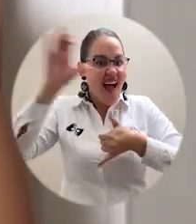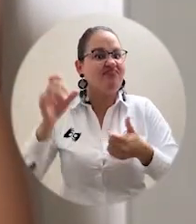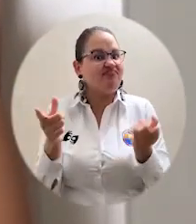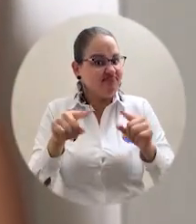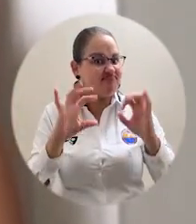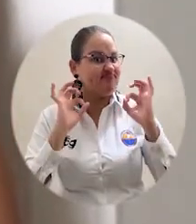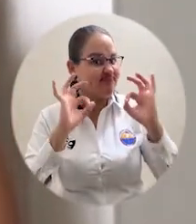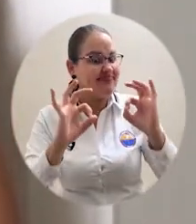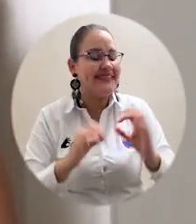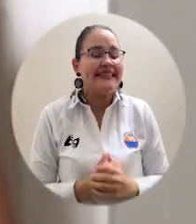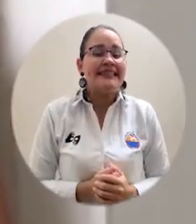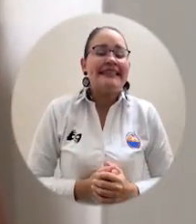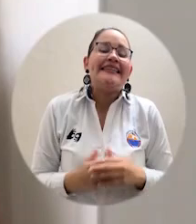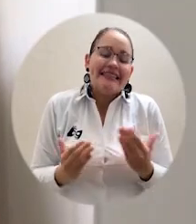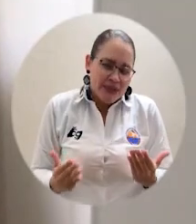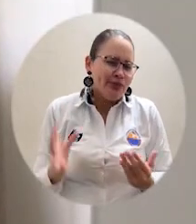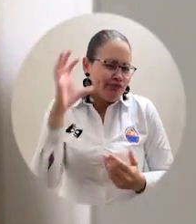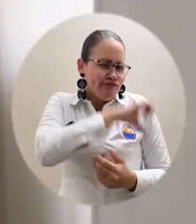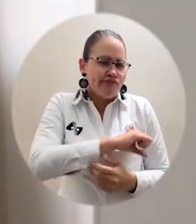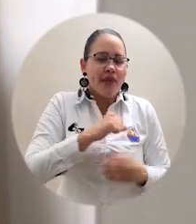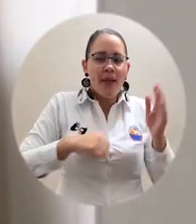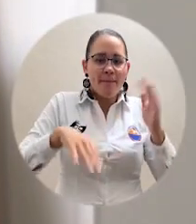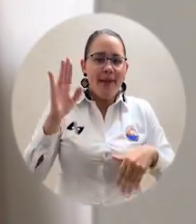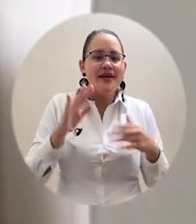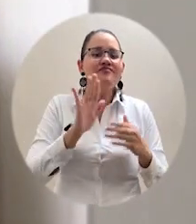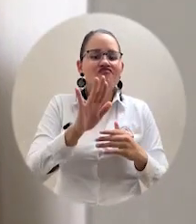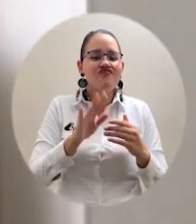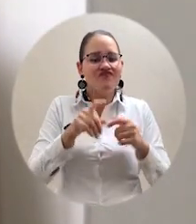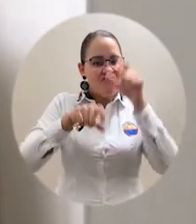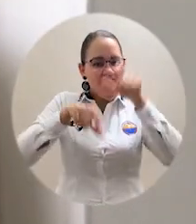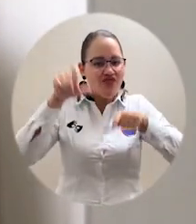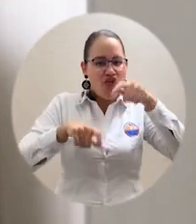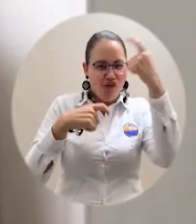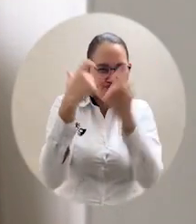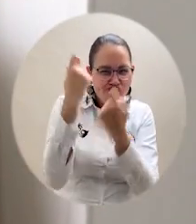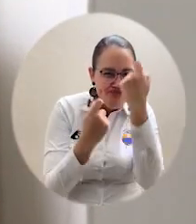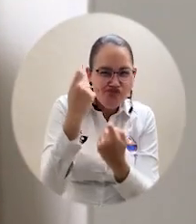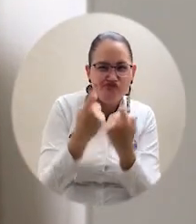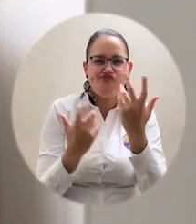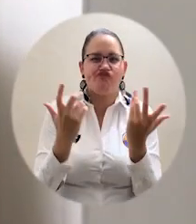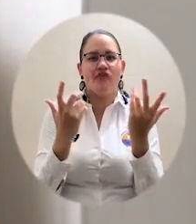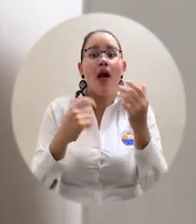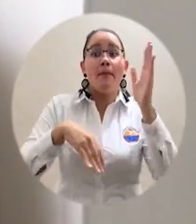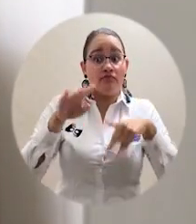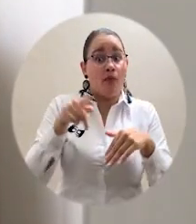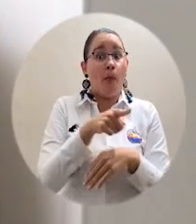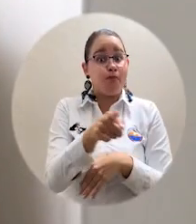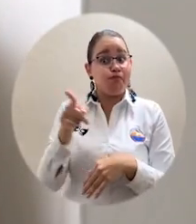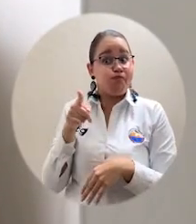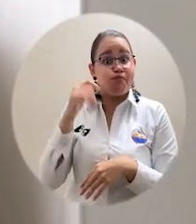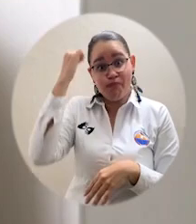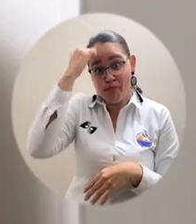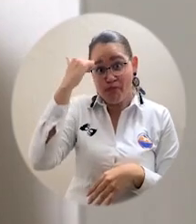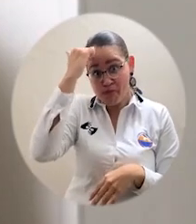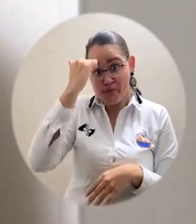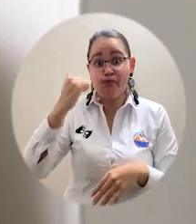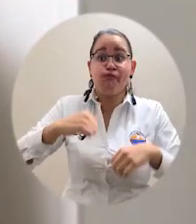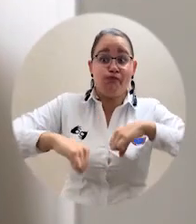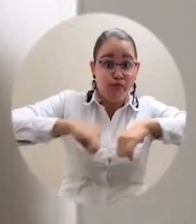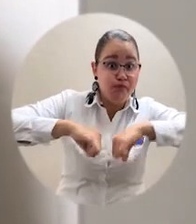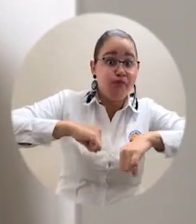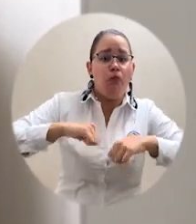región Caribe colombiana. Esto es muestra de la alta calidad de formación de nuestros contadores gracias a